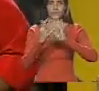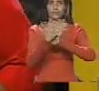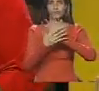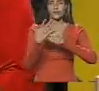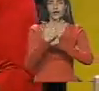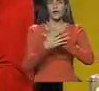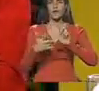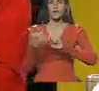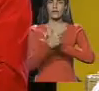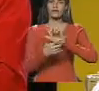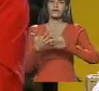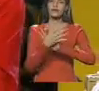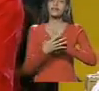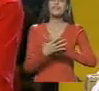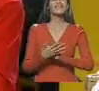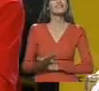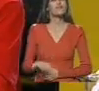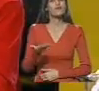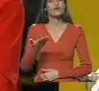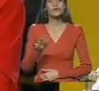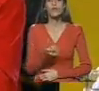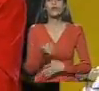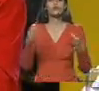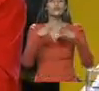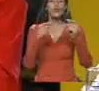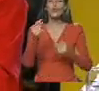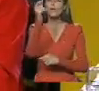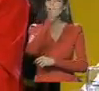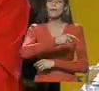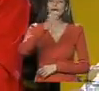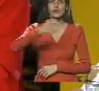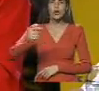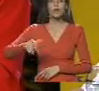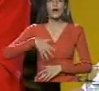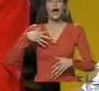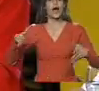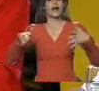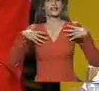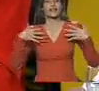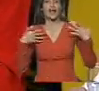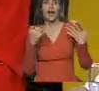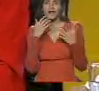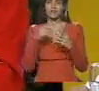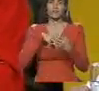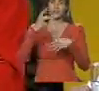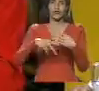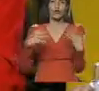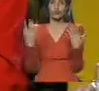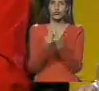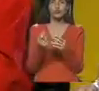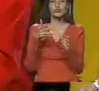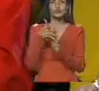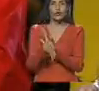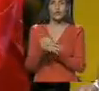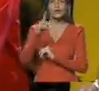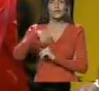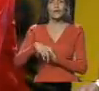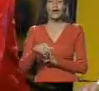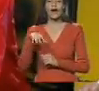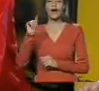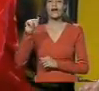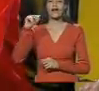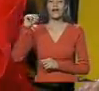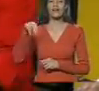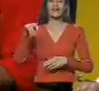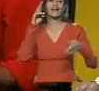señas, es bien importante para que todo el mundo pueda disfrutar de este programa. Además estamos conectados con AN